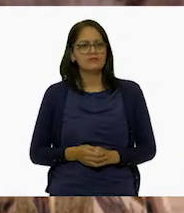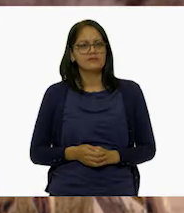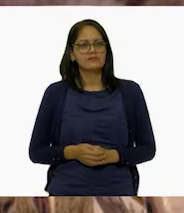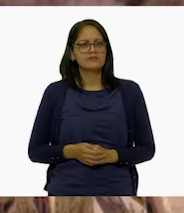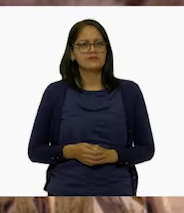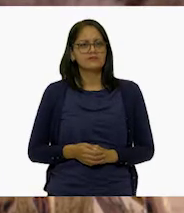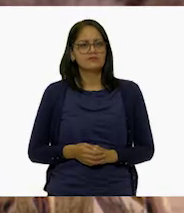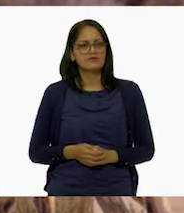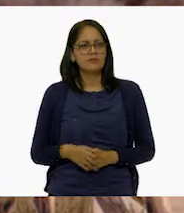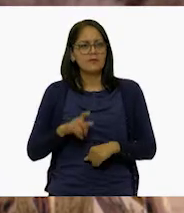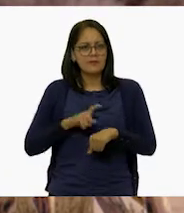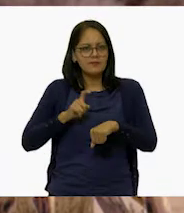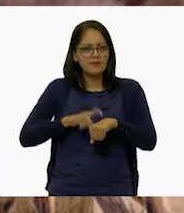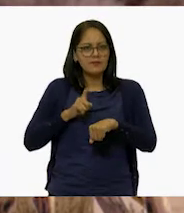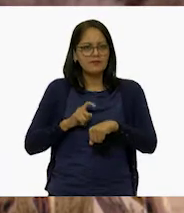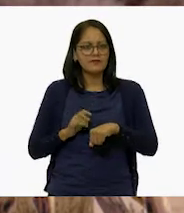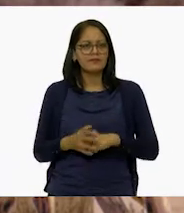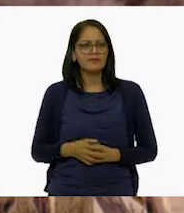¡Actívate!